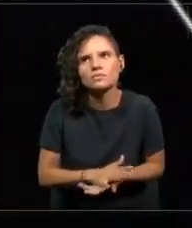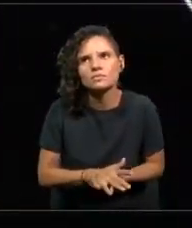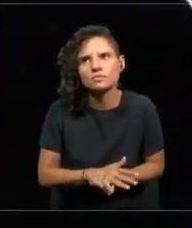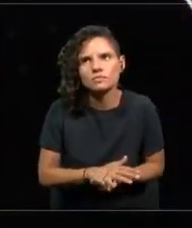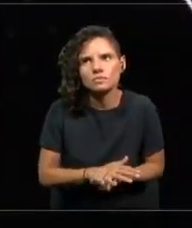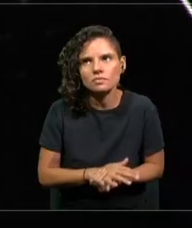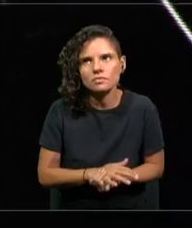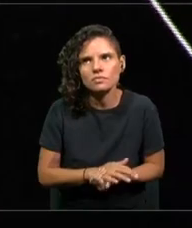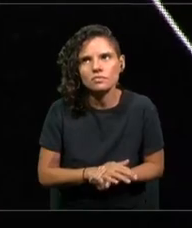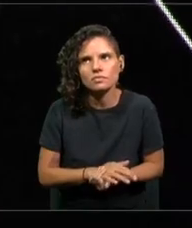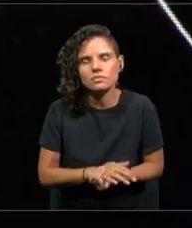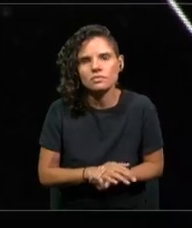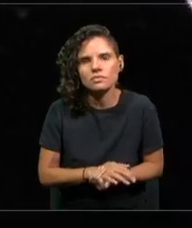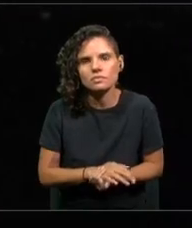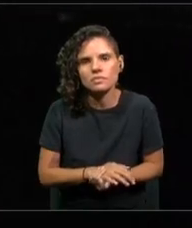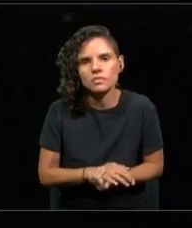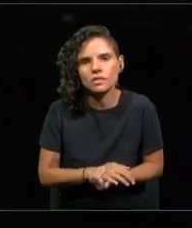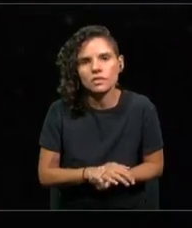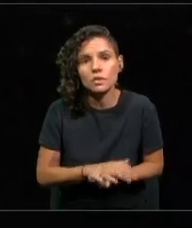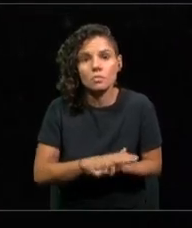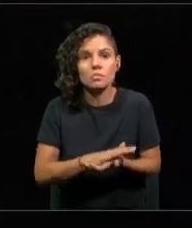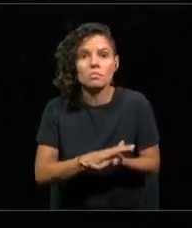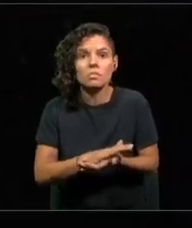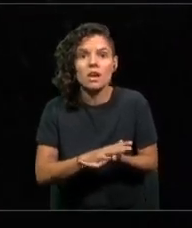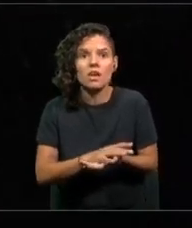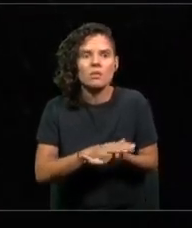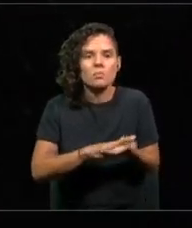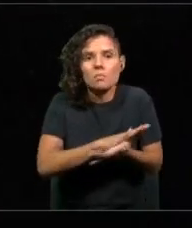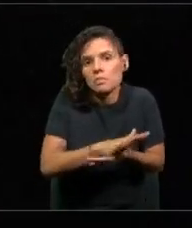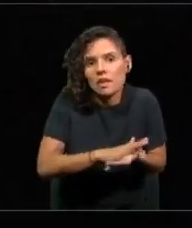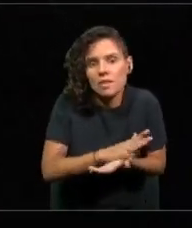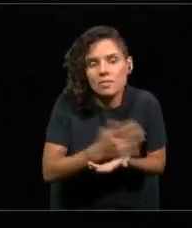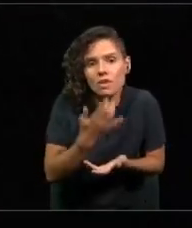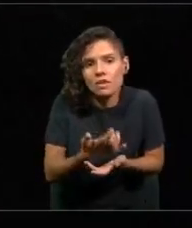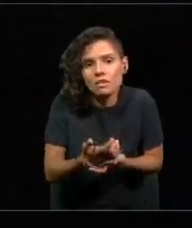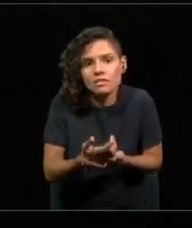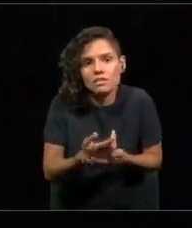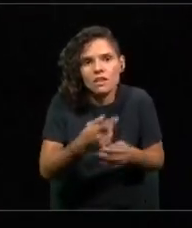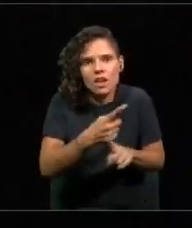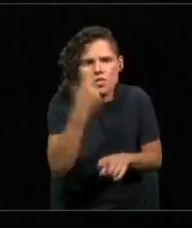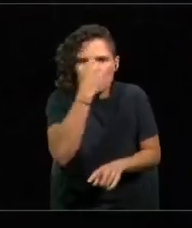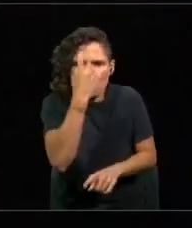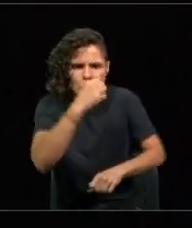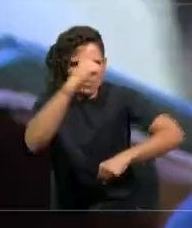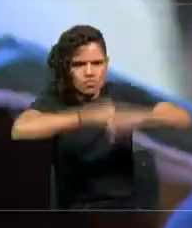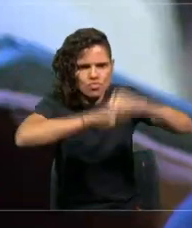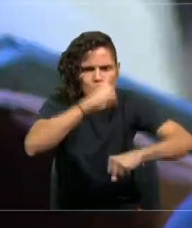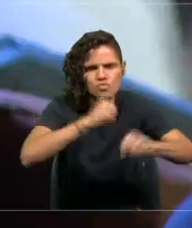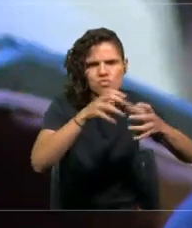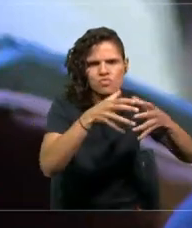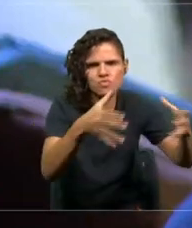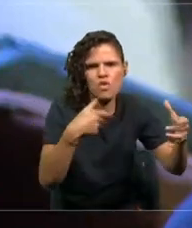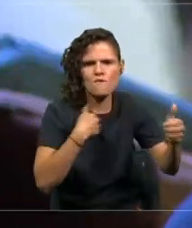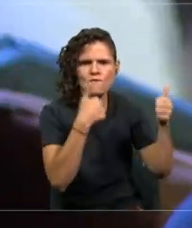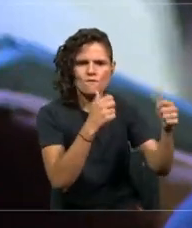nos preocupa tener empresas exitosas, nos preocupa el crecimiento, pero no nos